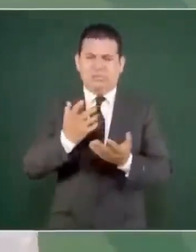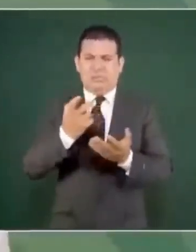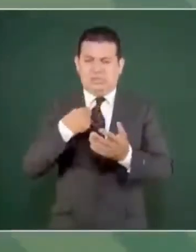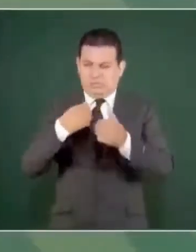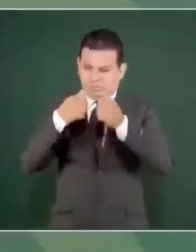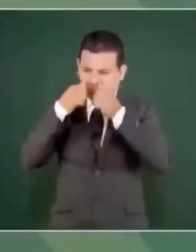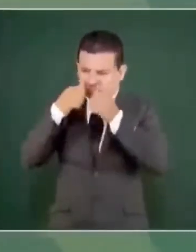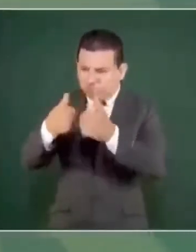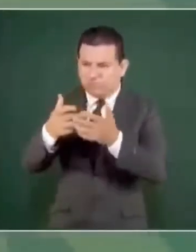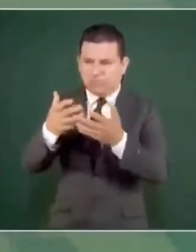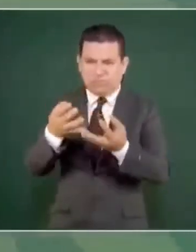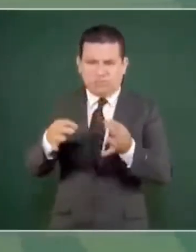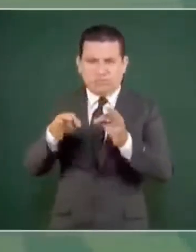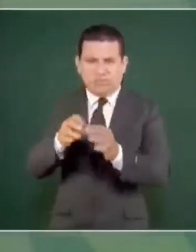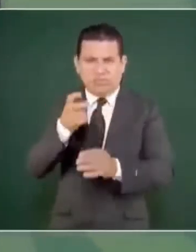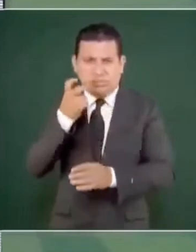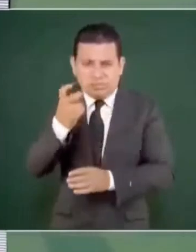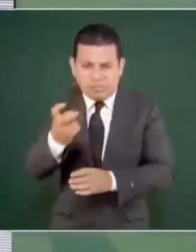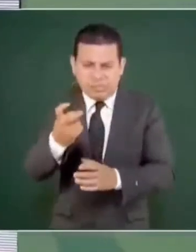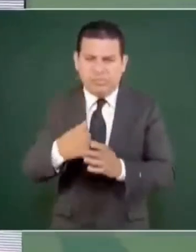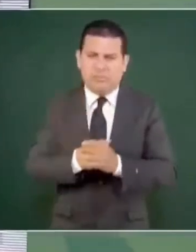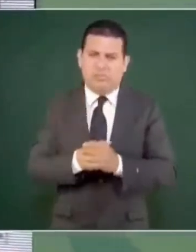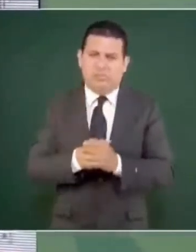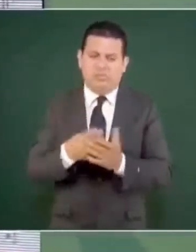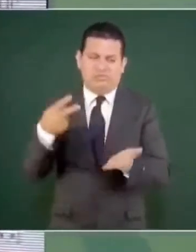siempre.